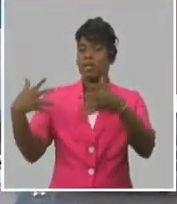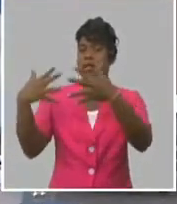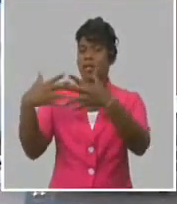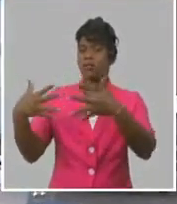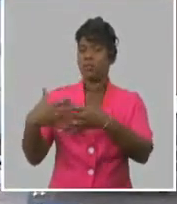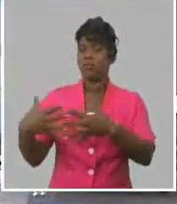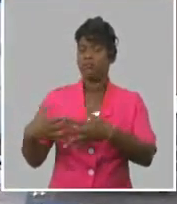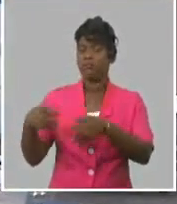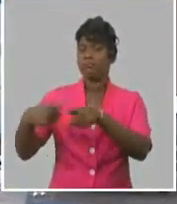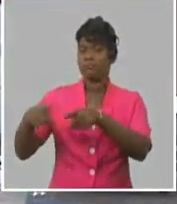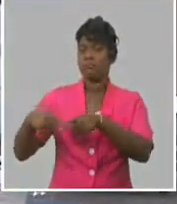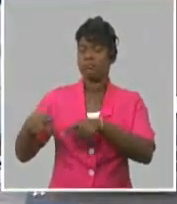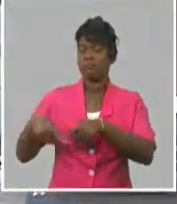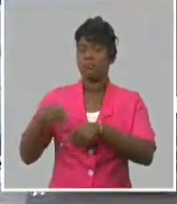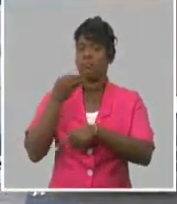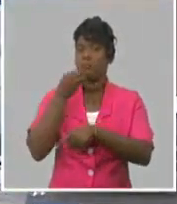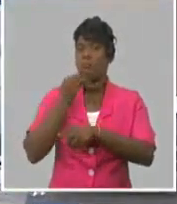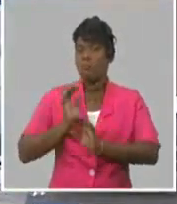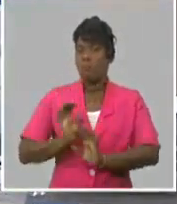horizontales unas con otras